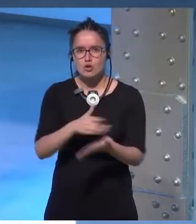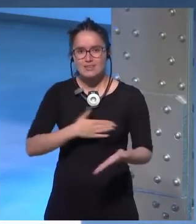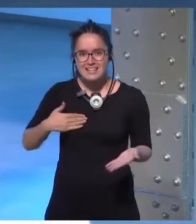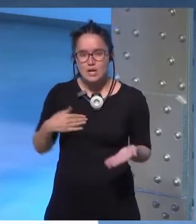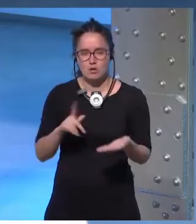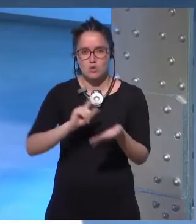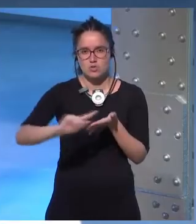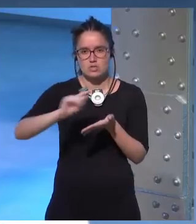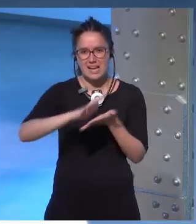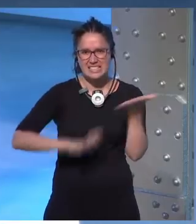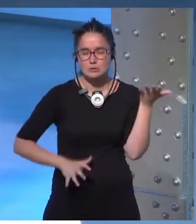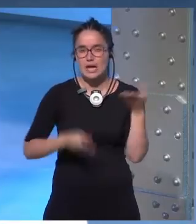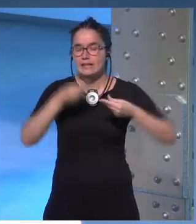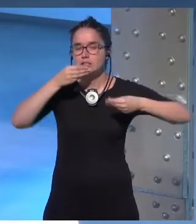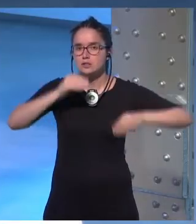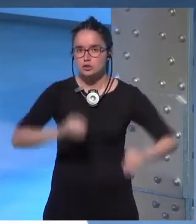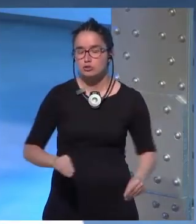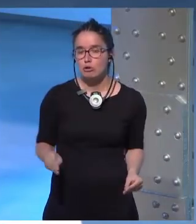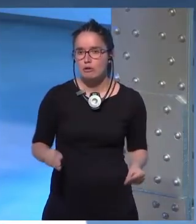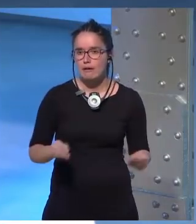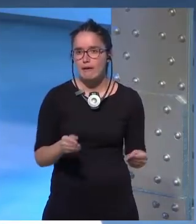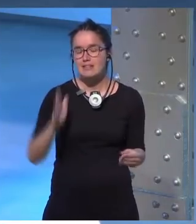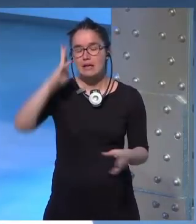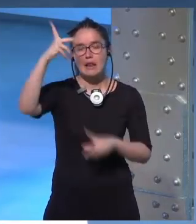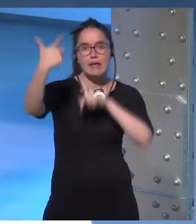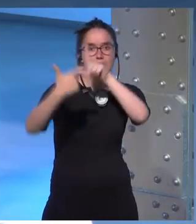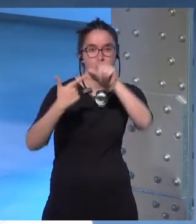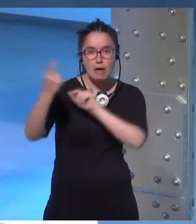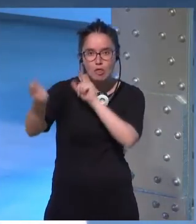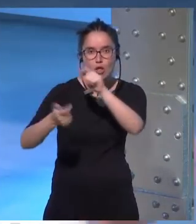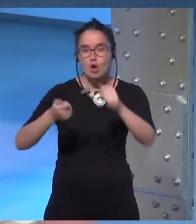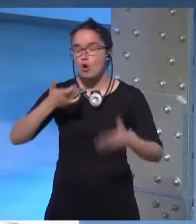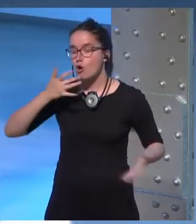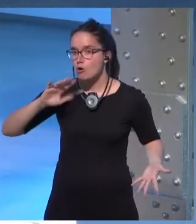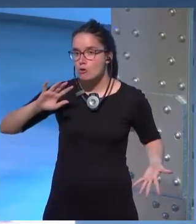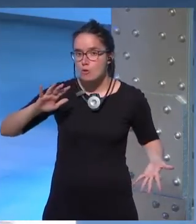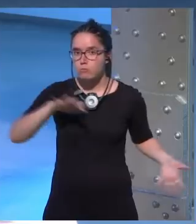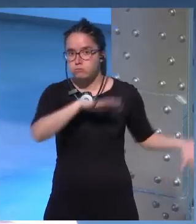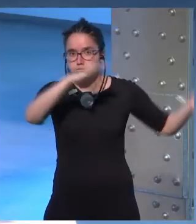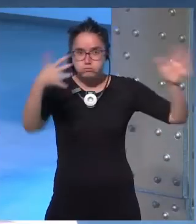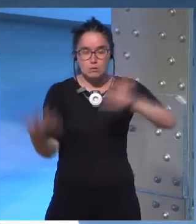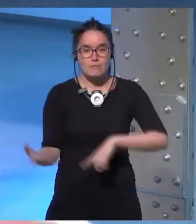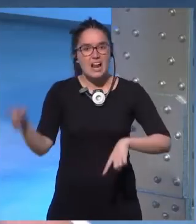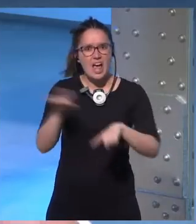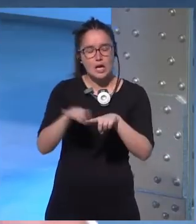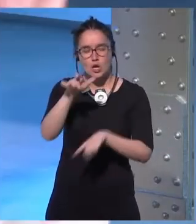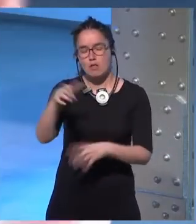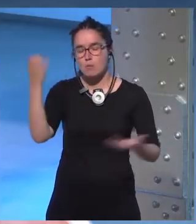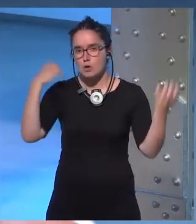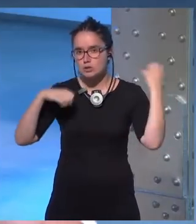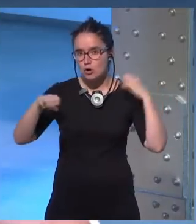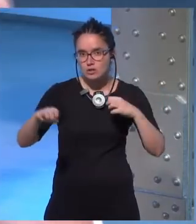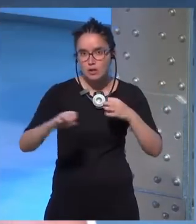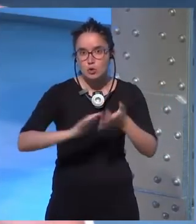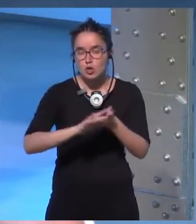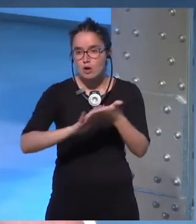una historia en el espacio con un giro en cuanto al género del protagonista de la